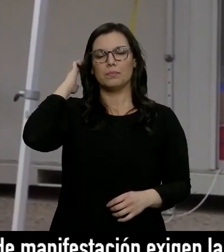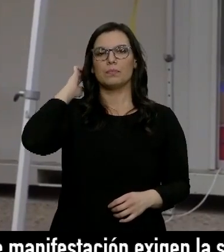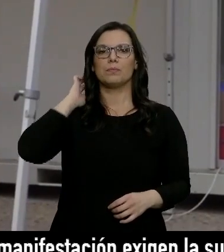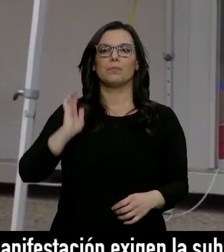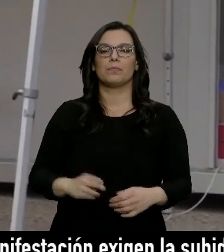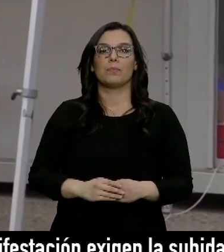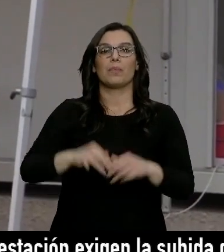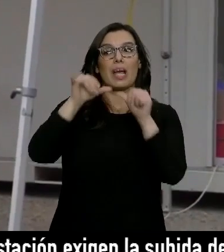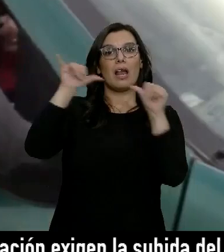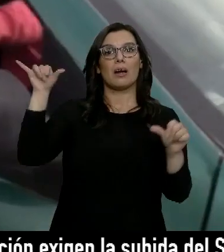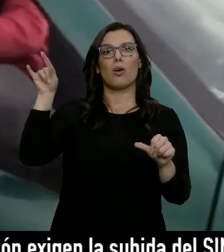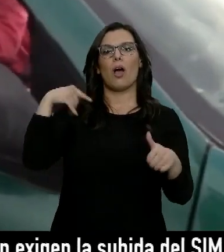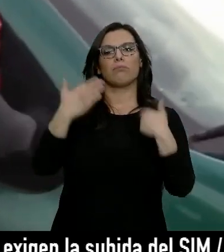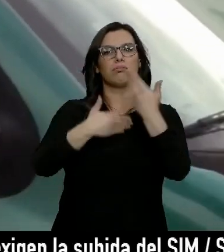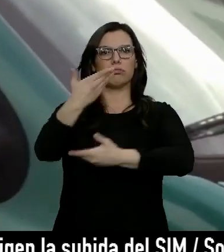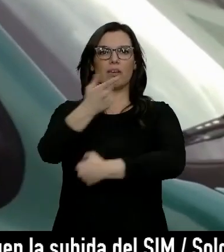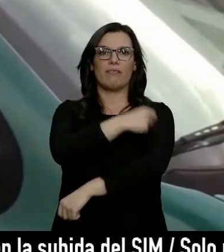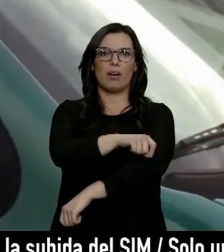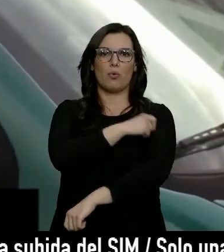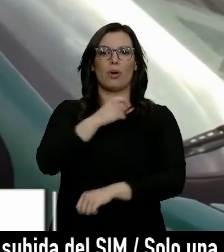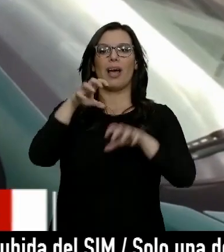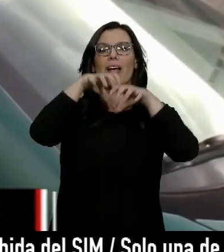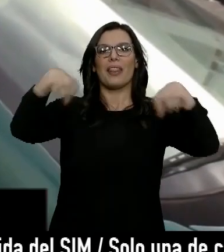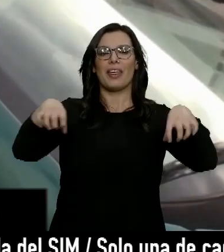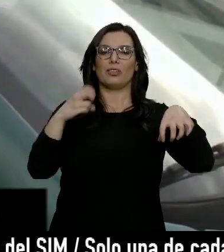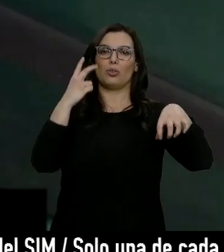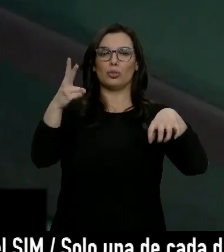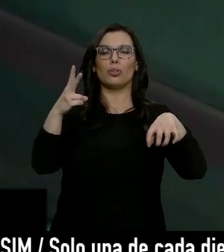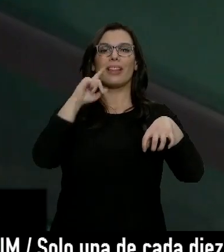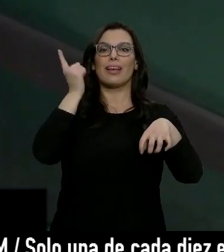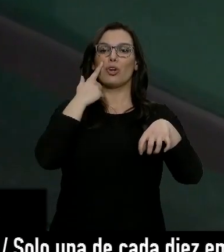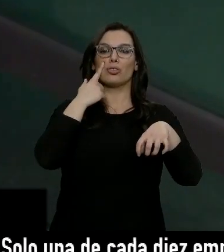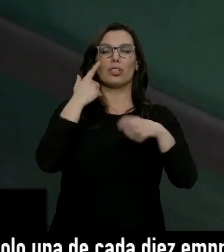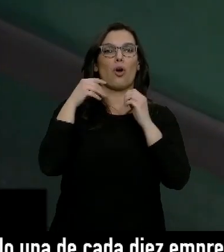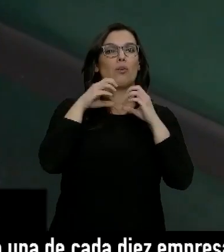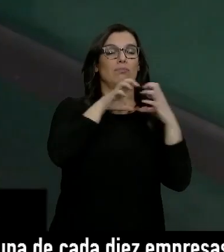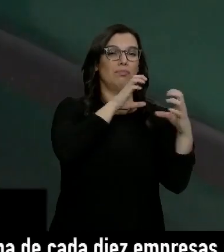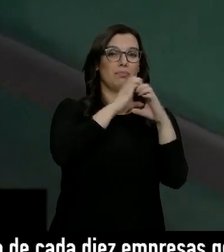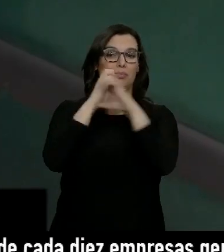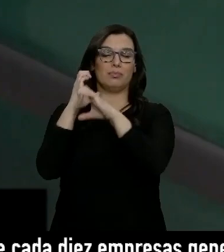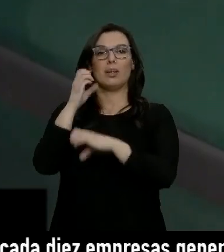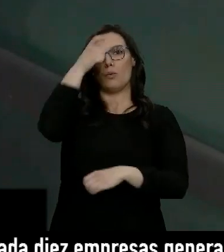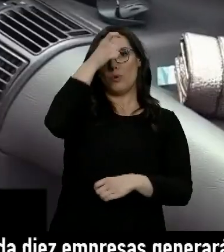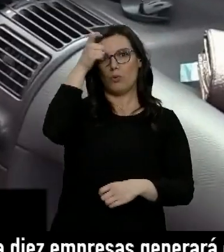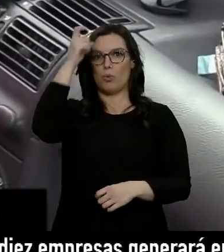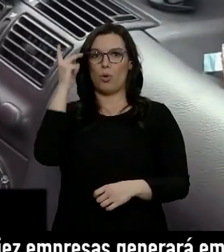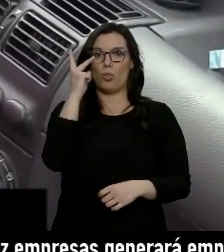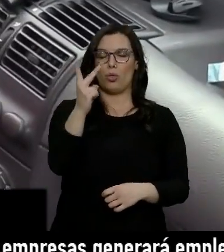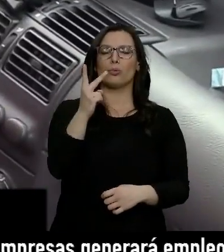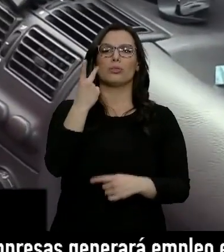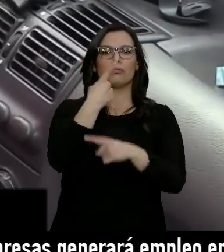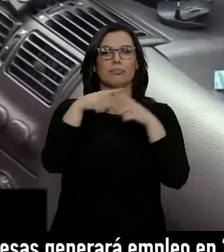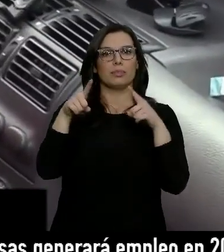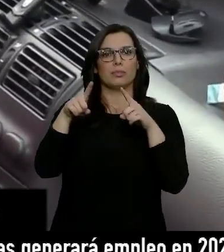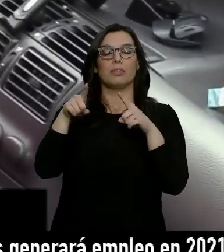La Rioja avanza en el proceso de vacunación. Dos centros de diagnóstico móvil ubicados en dos municipios de la comunidad, en Aro y en Santo Domingo de la